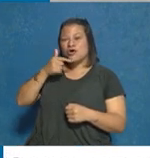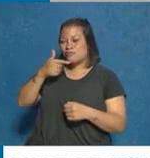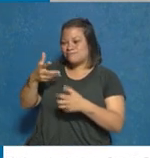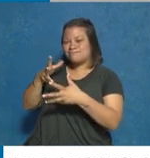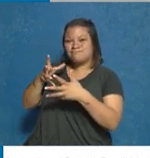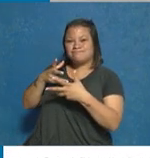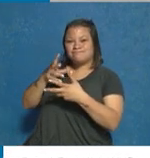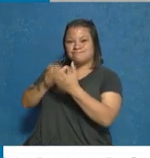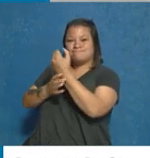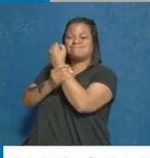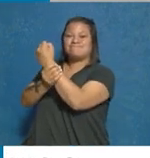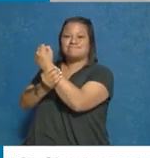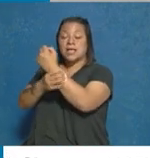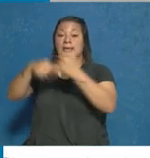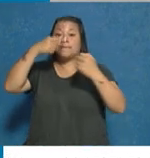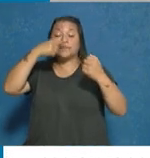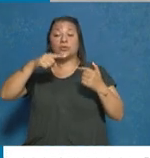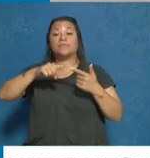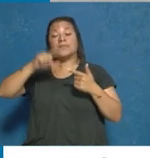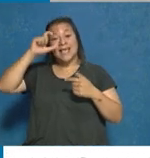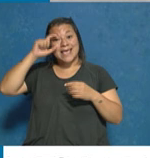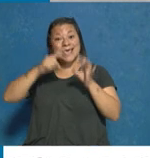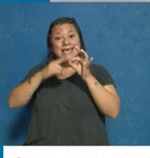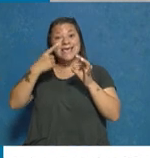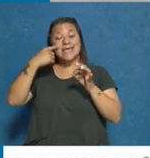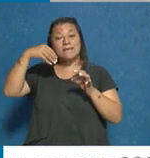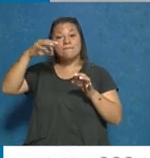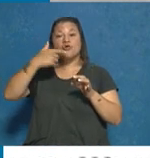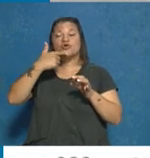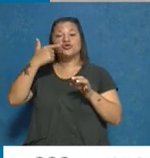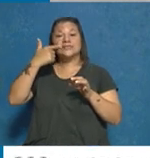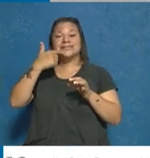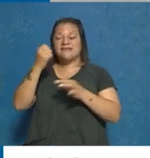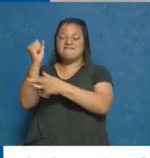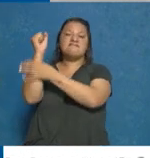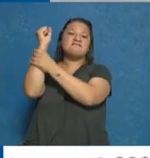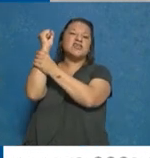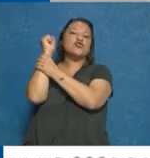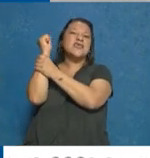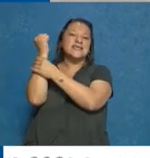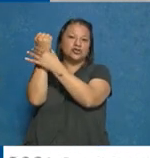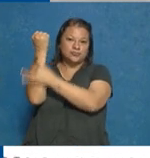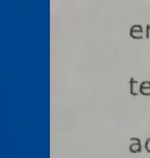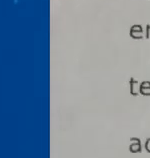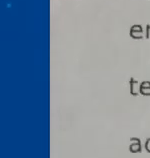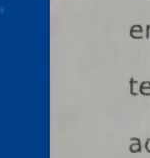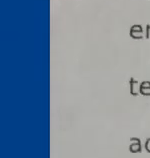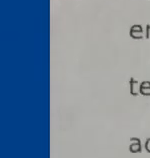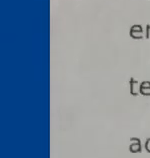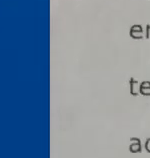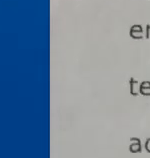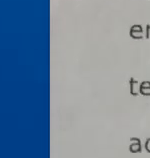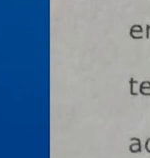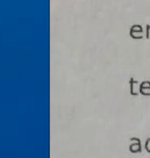última es una equimosis tercio-distal de brazo derecho. Para Sosa Arditi, lo que está diciendo